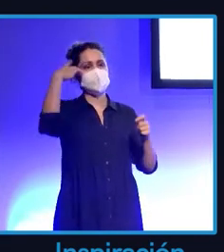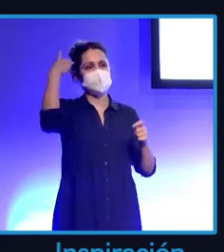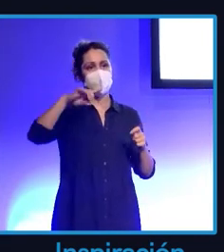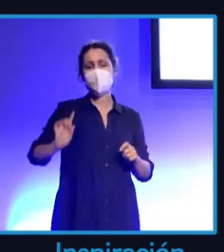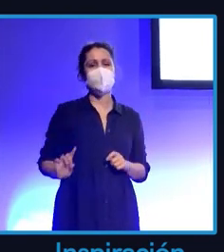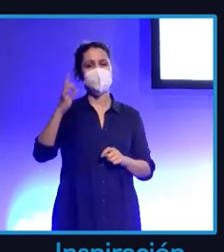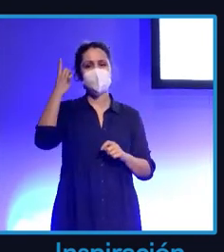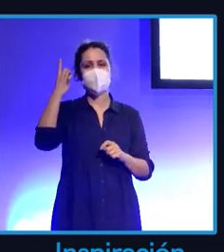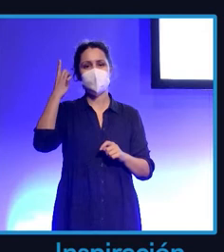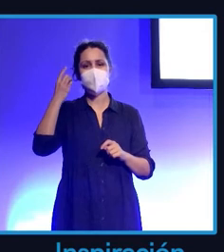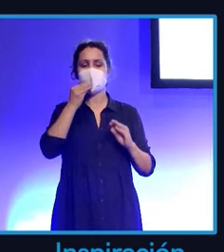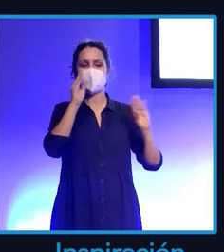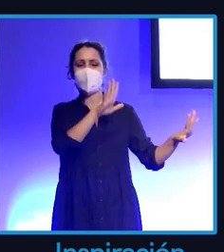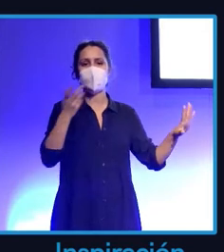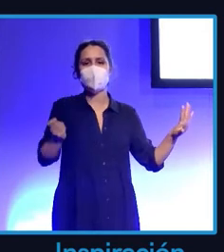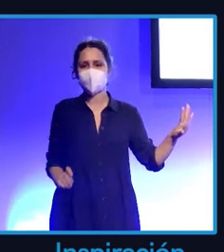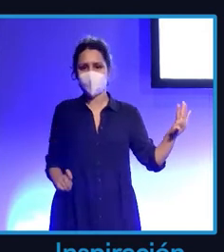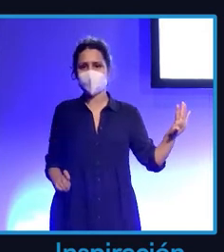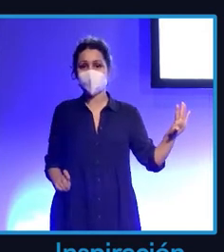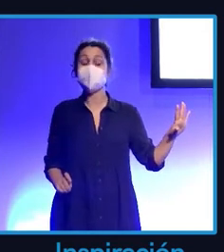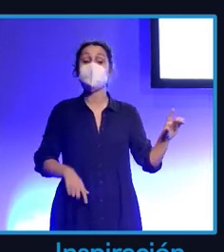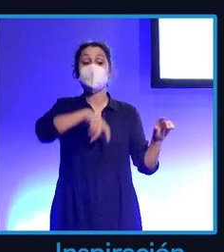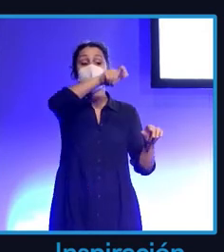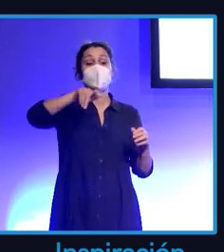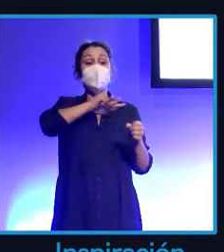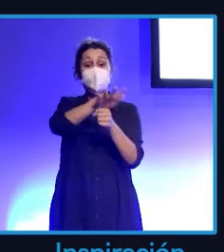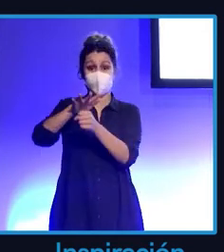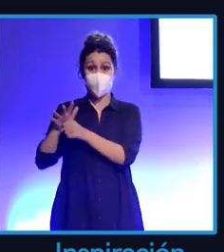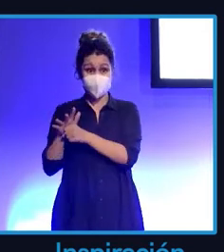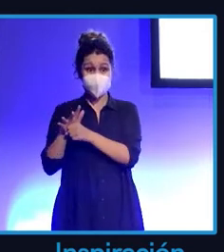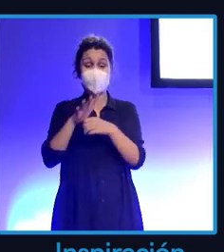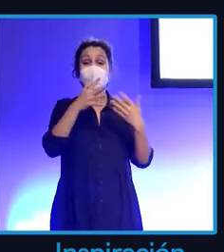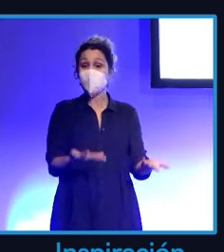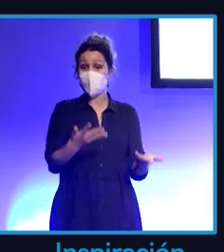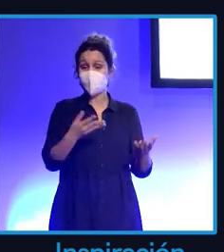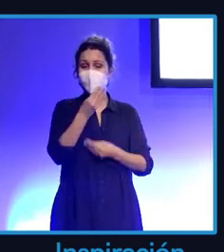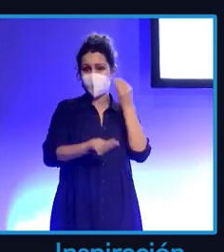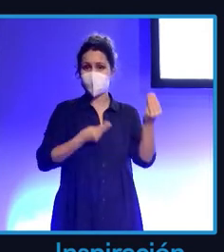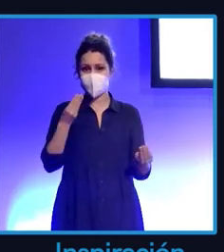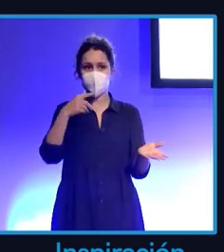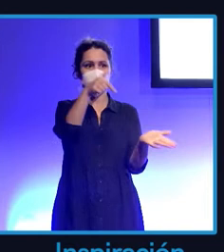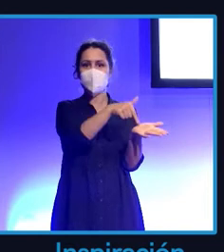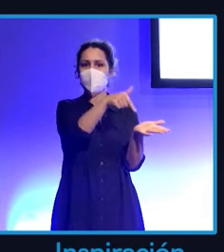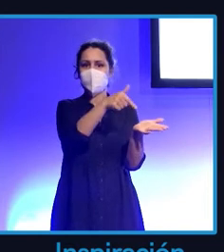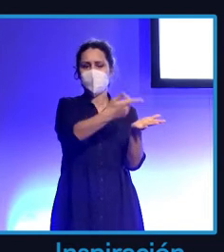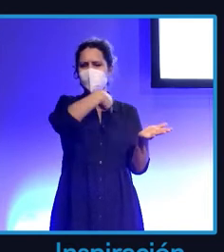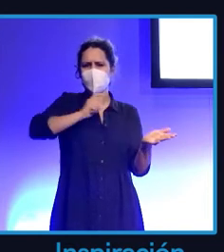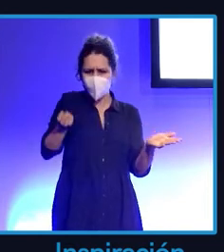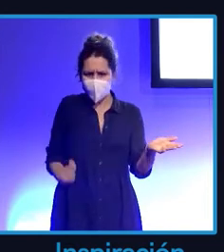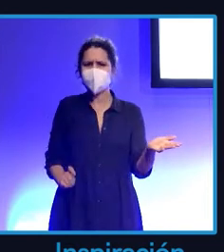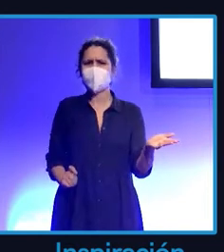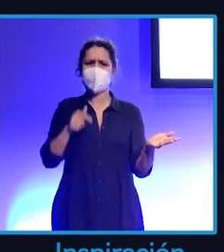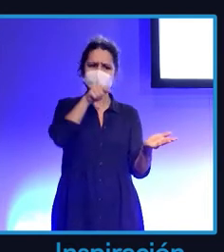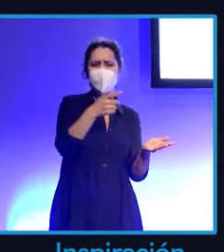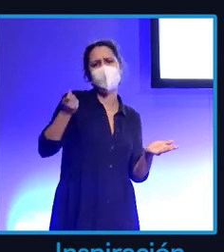delegarlo en profesionales. Ahora mismo, las propias influencers están demandando que se las trate como profesionales, que esto sea una